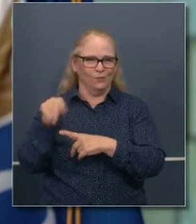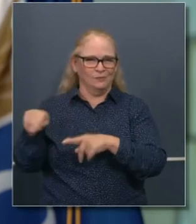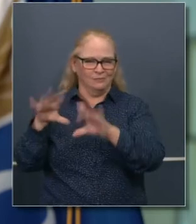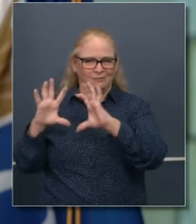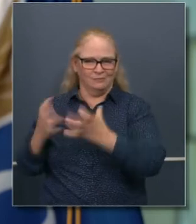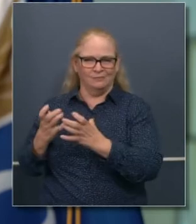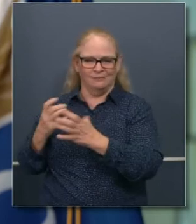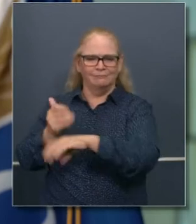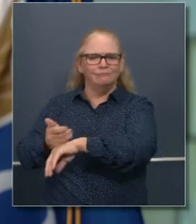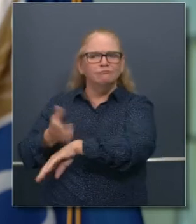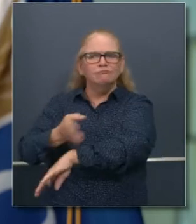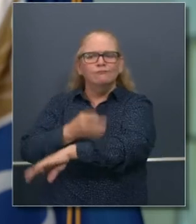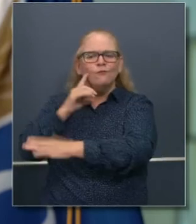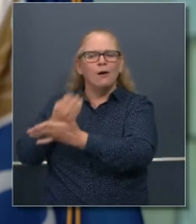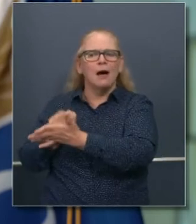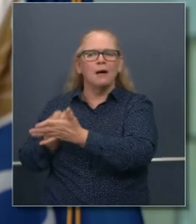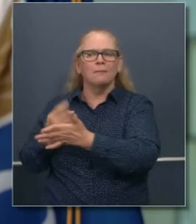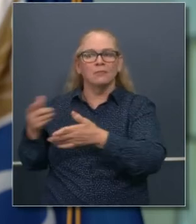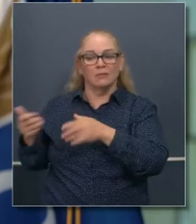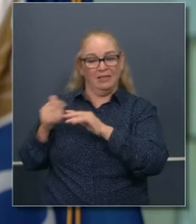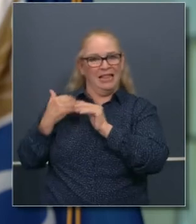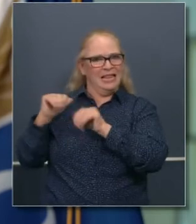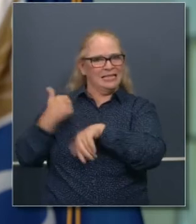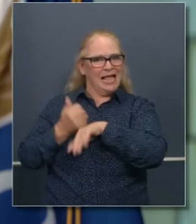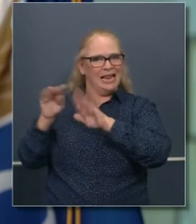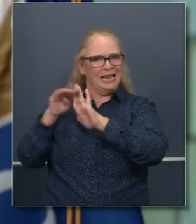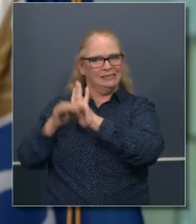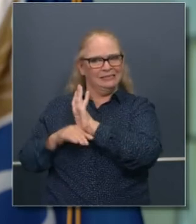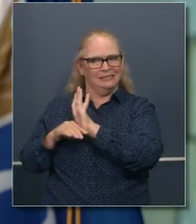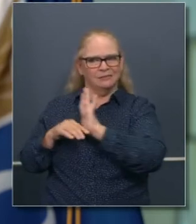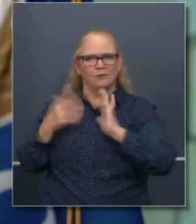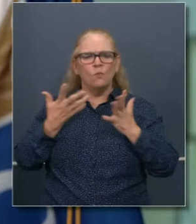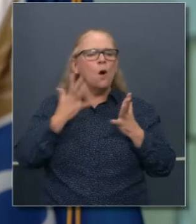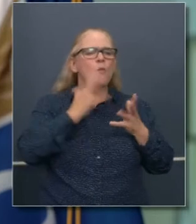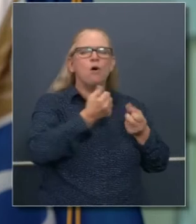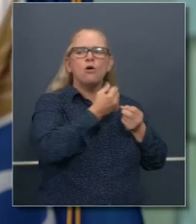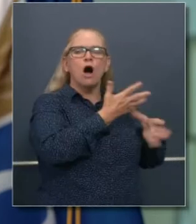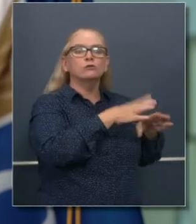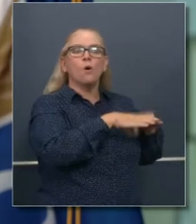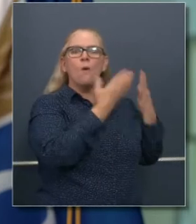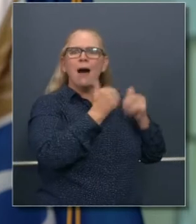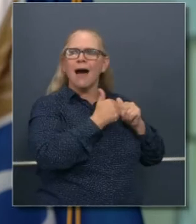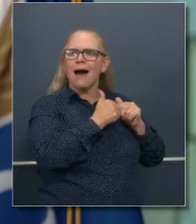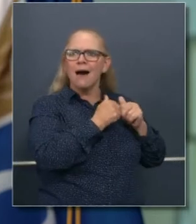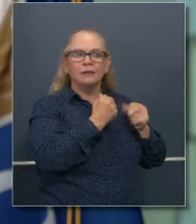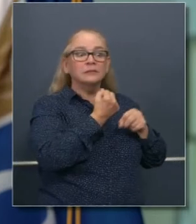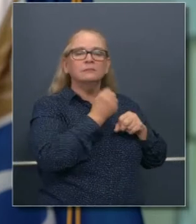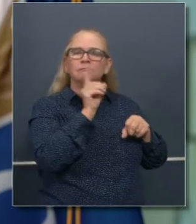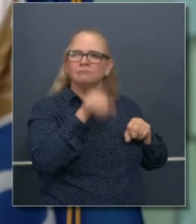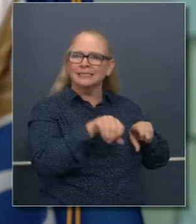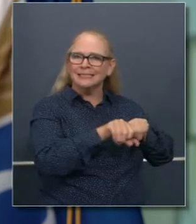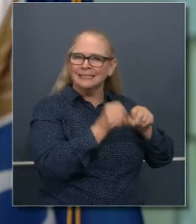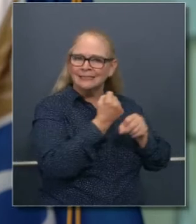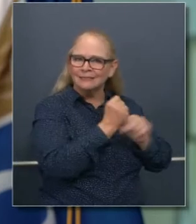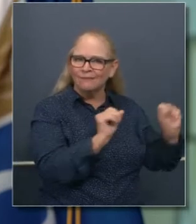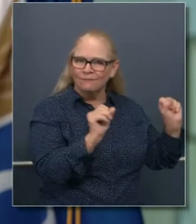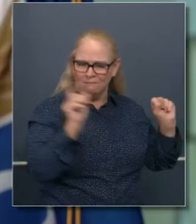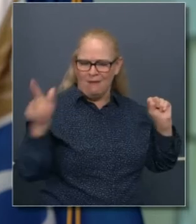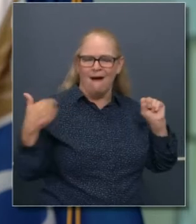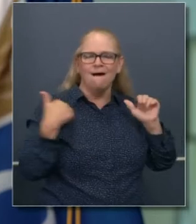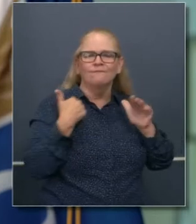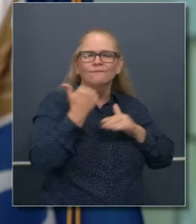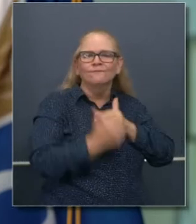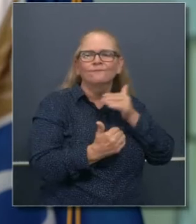recuperación, con las guías presentadas para volver a la normalidad. Hemos trabajado muy cuidadosamente con